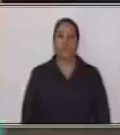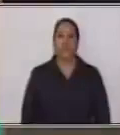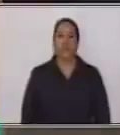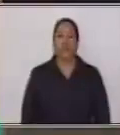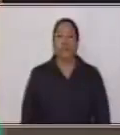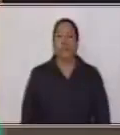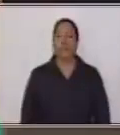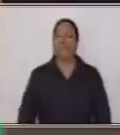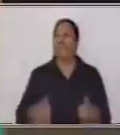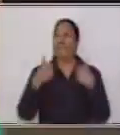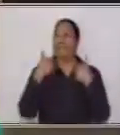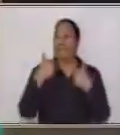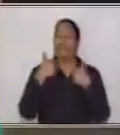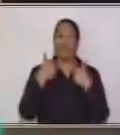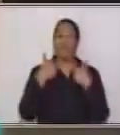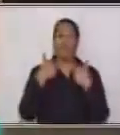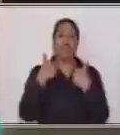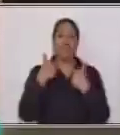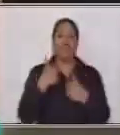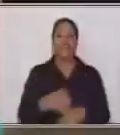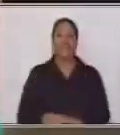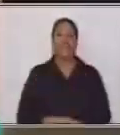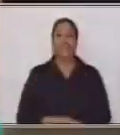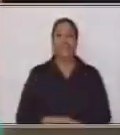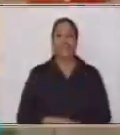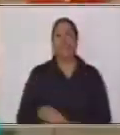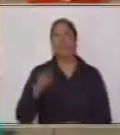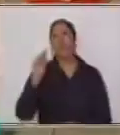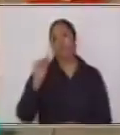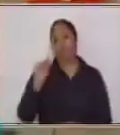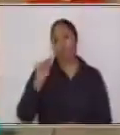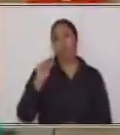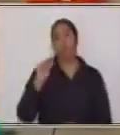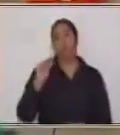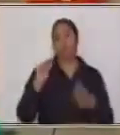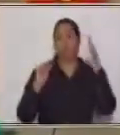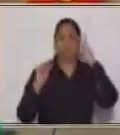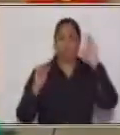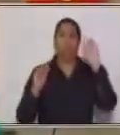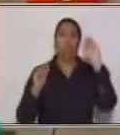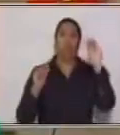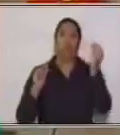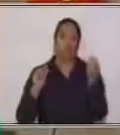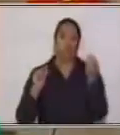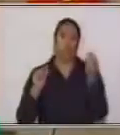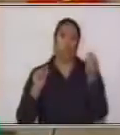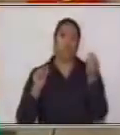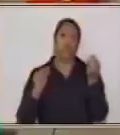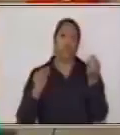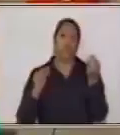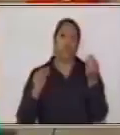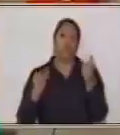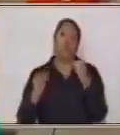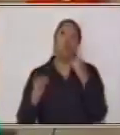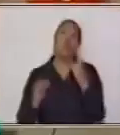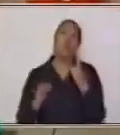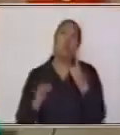Muy bien. Fueron pocos porque solo hay uno.